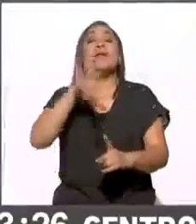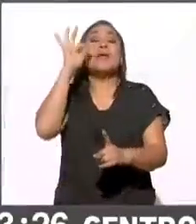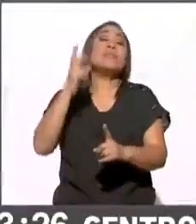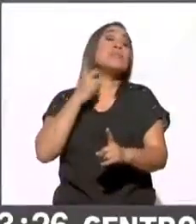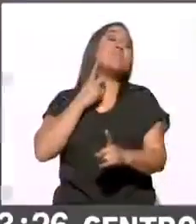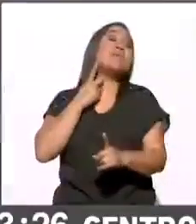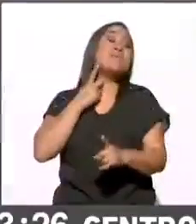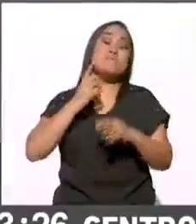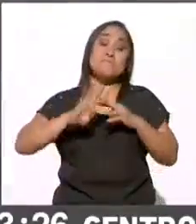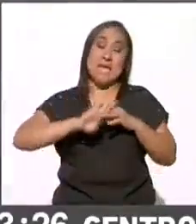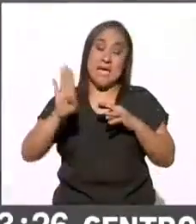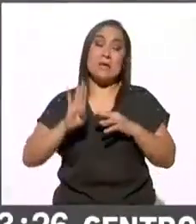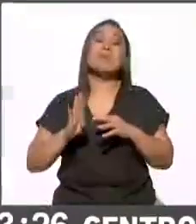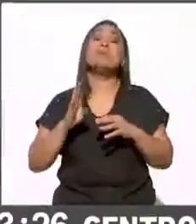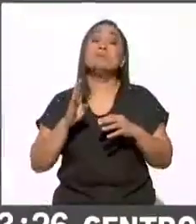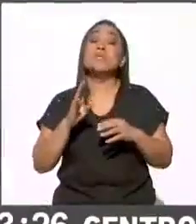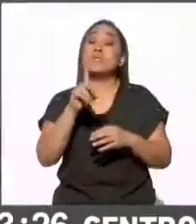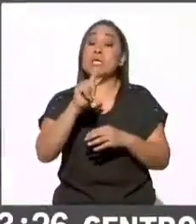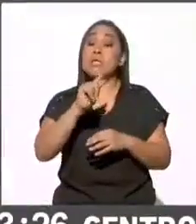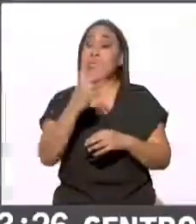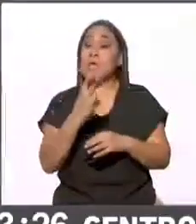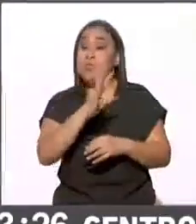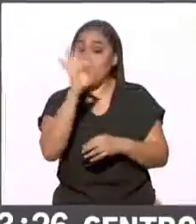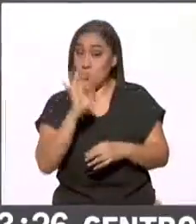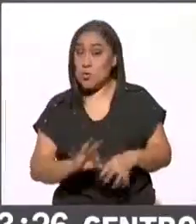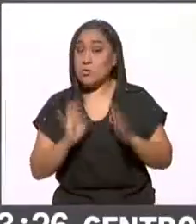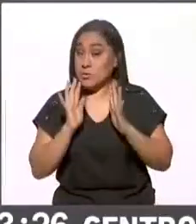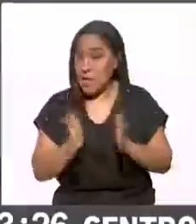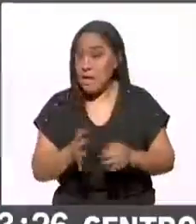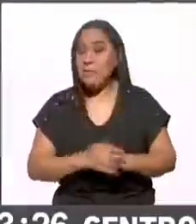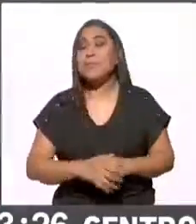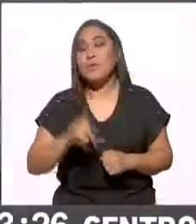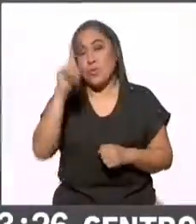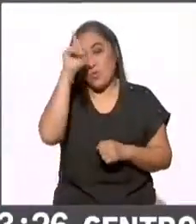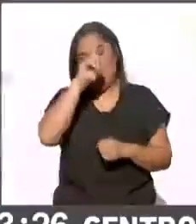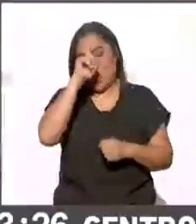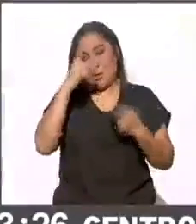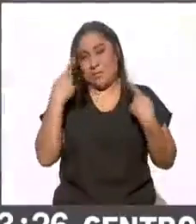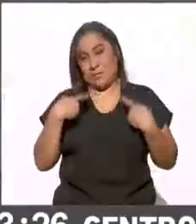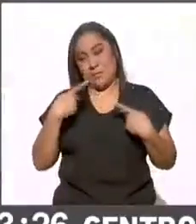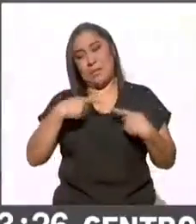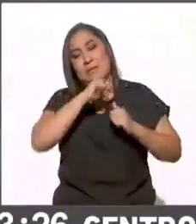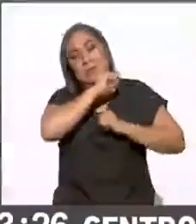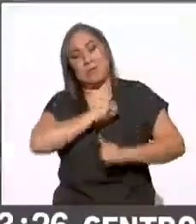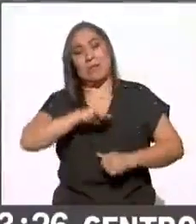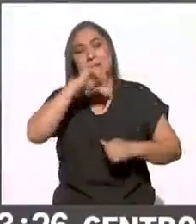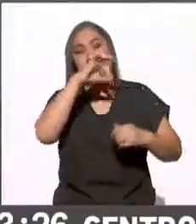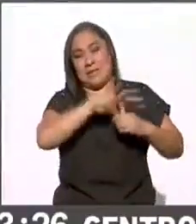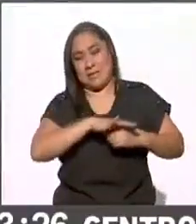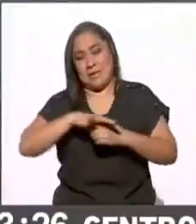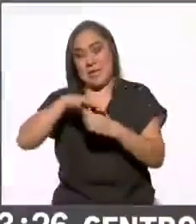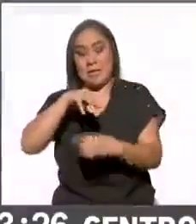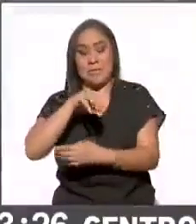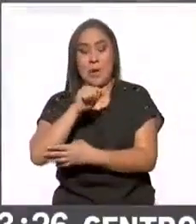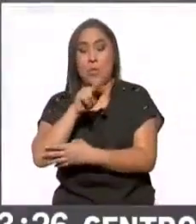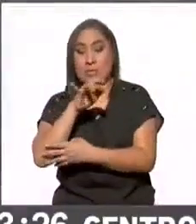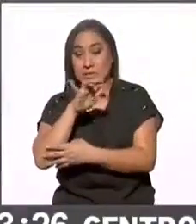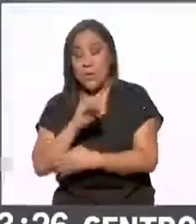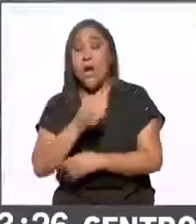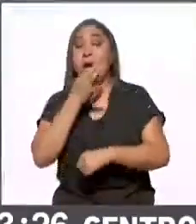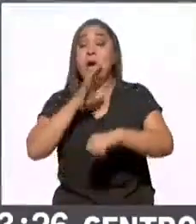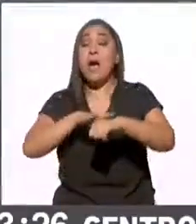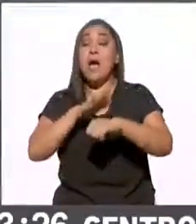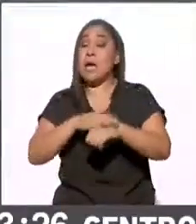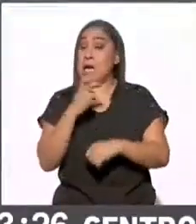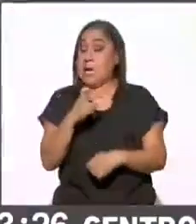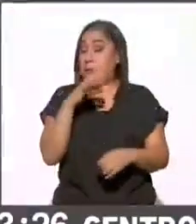pues fue una participación del 73%. El consejero electoral, Mauricio Huesca, dijo que este voto se